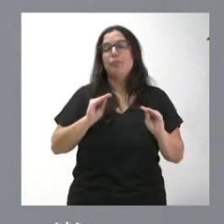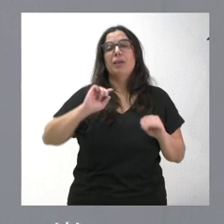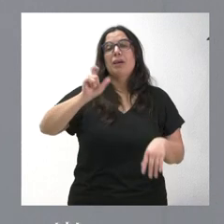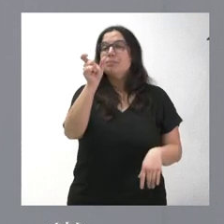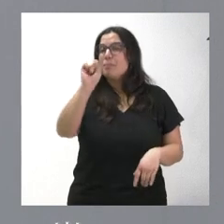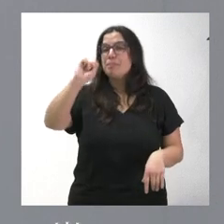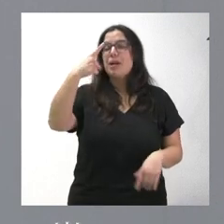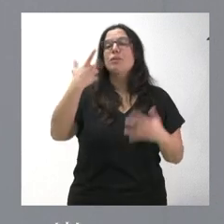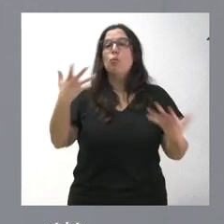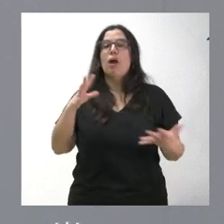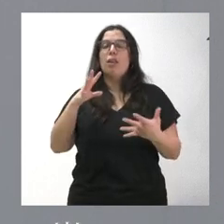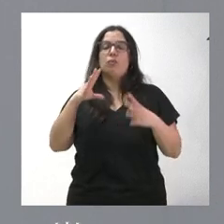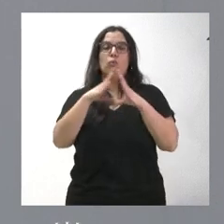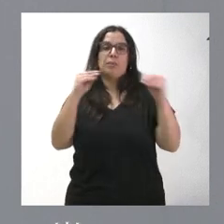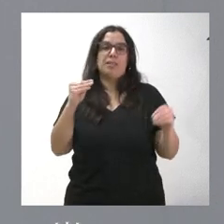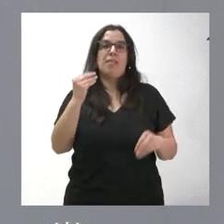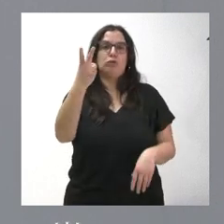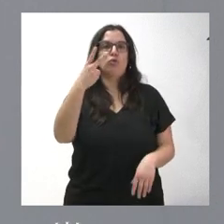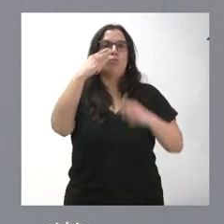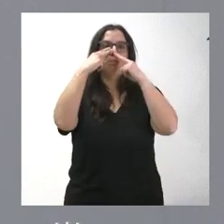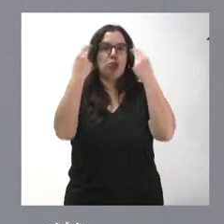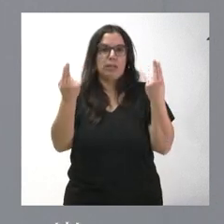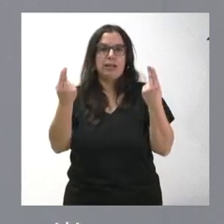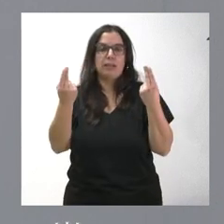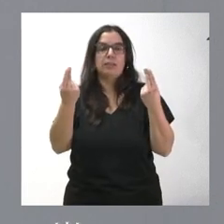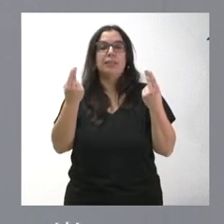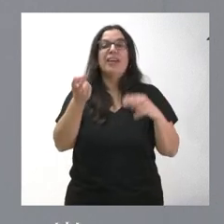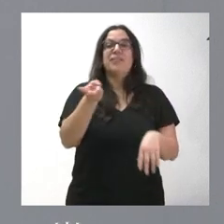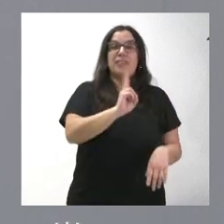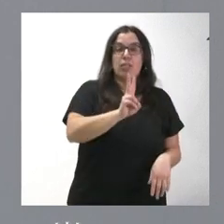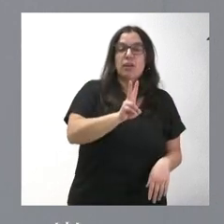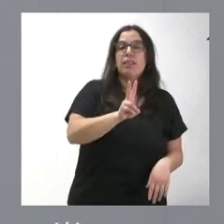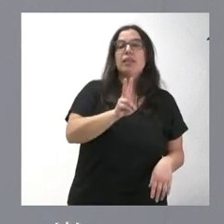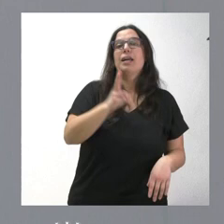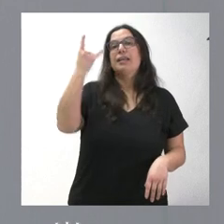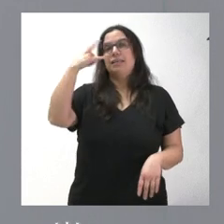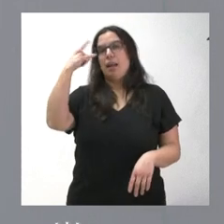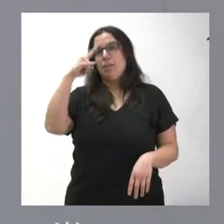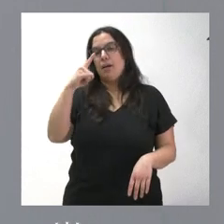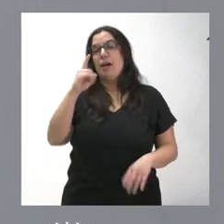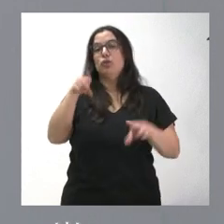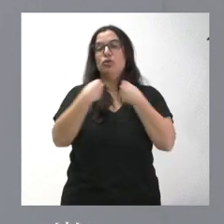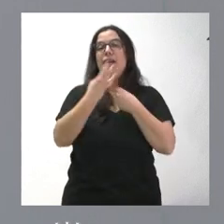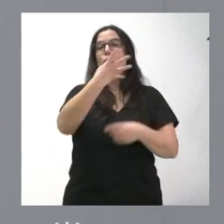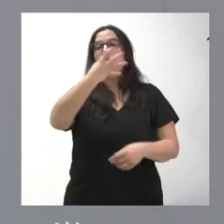corresponden a ambas universidades públicas, tanto de Valladolid como de Salamanca, por un importe de